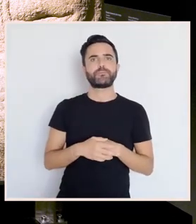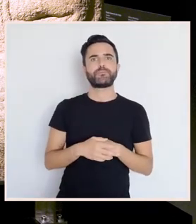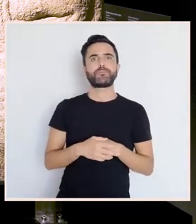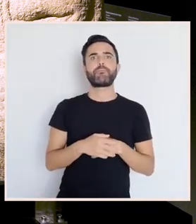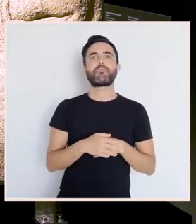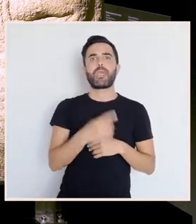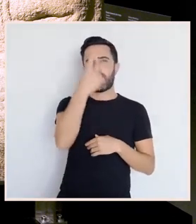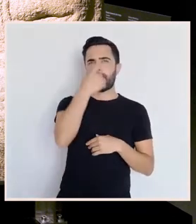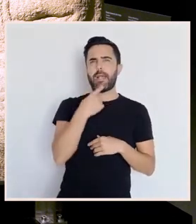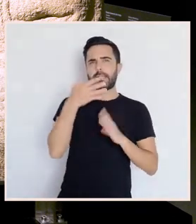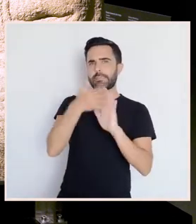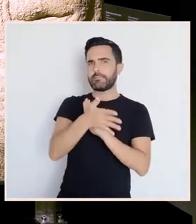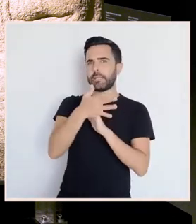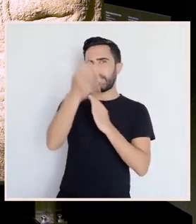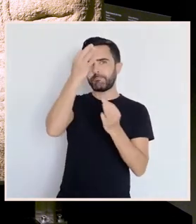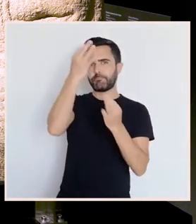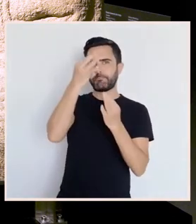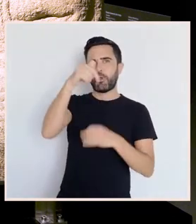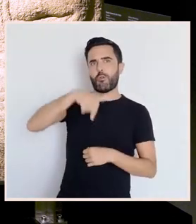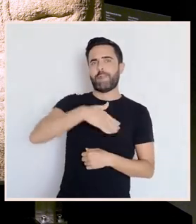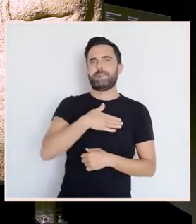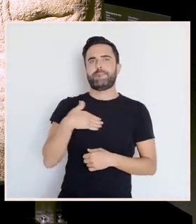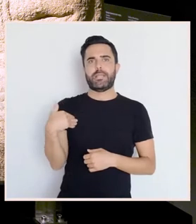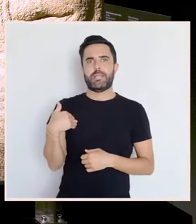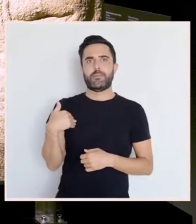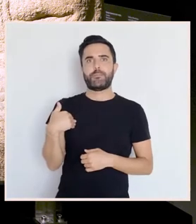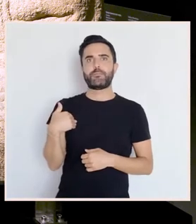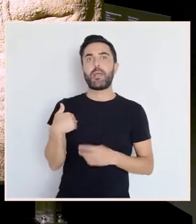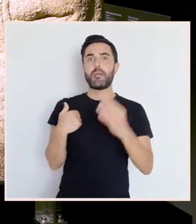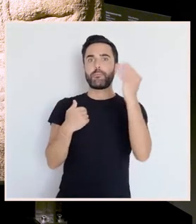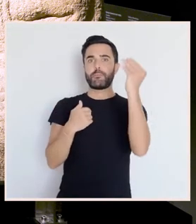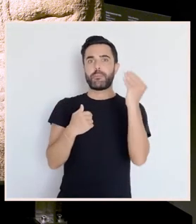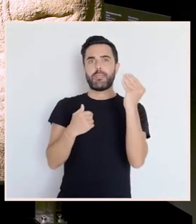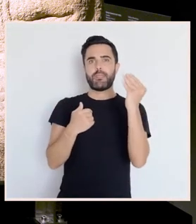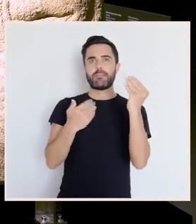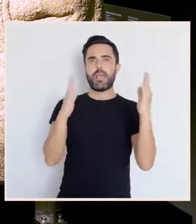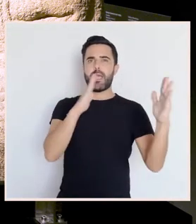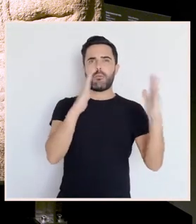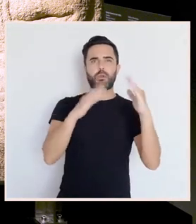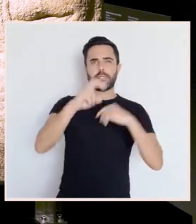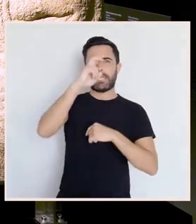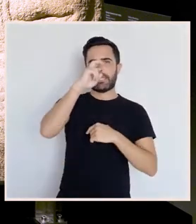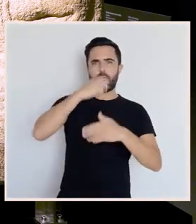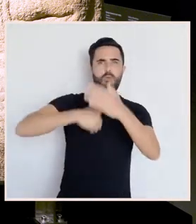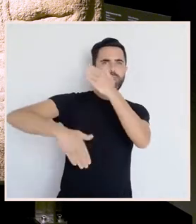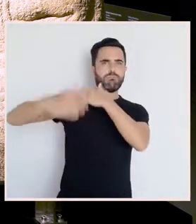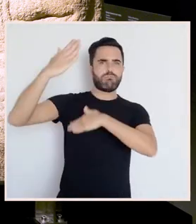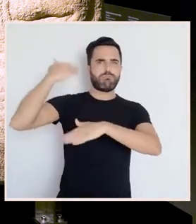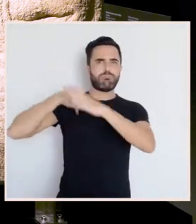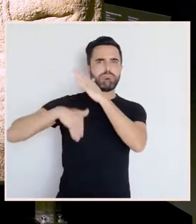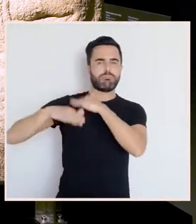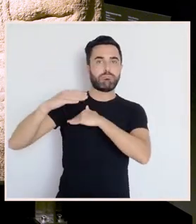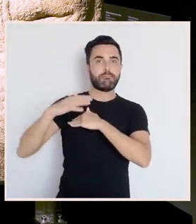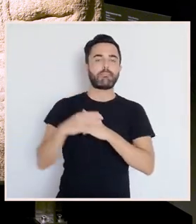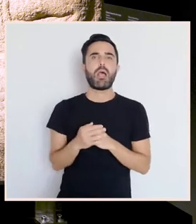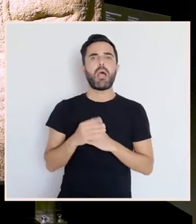Como sabedes, para empezas de épocas tan remotas ou tan afastadas de nos como a estas, a veces é